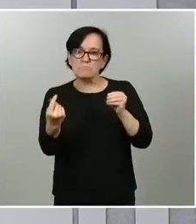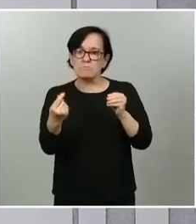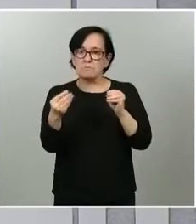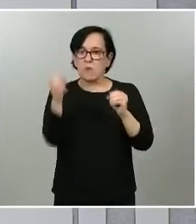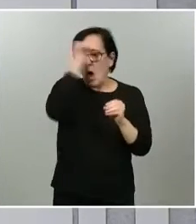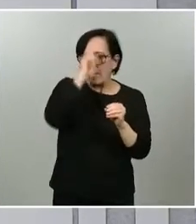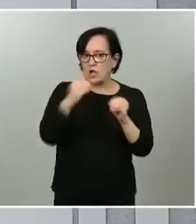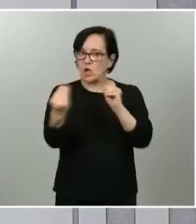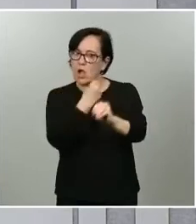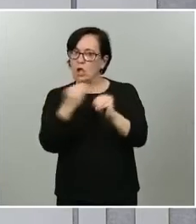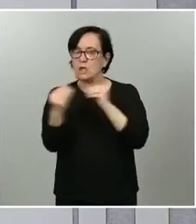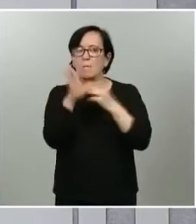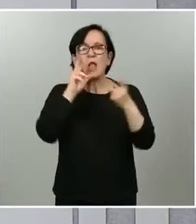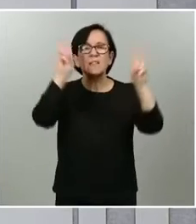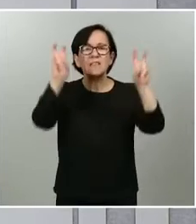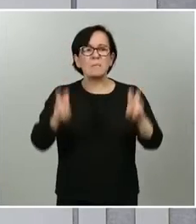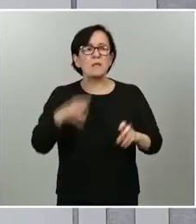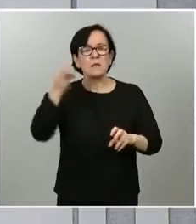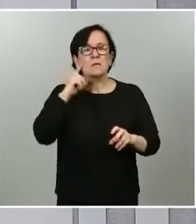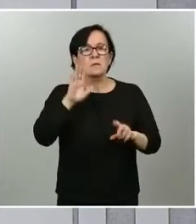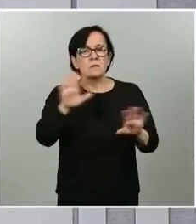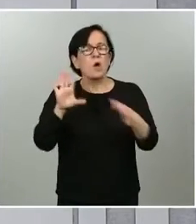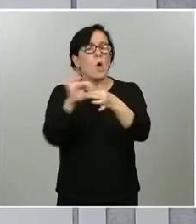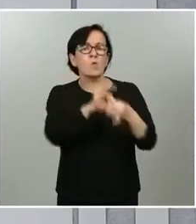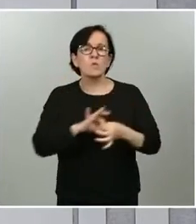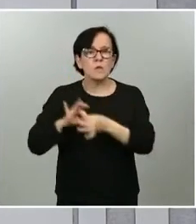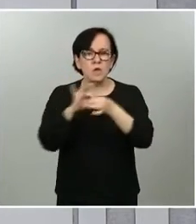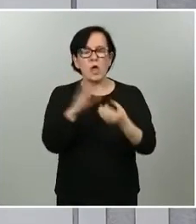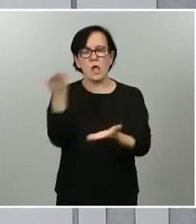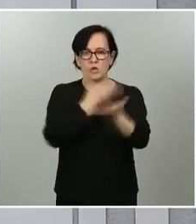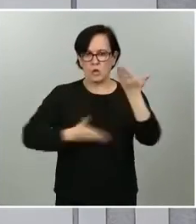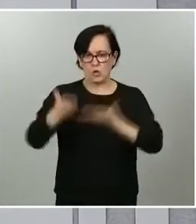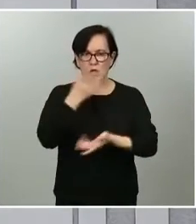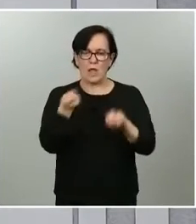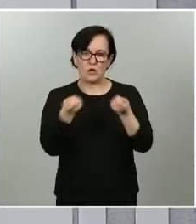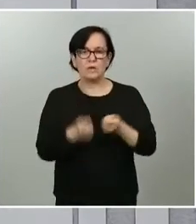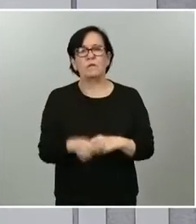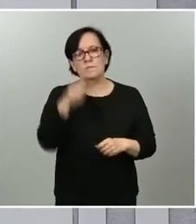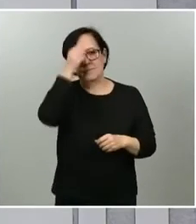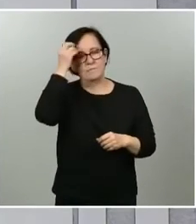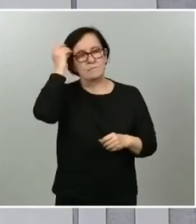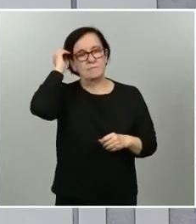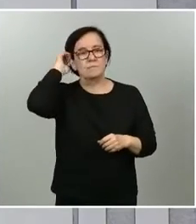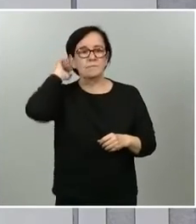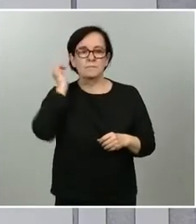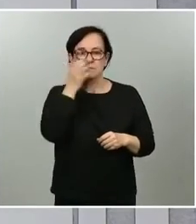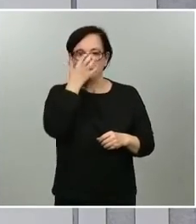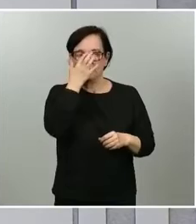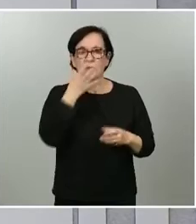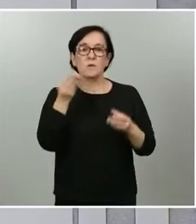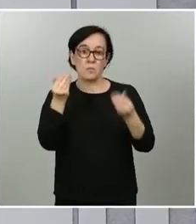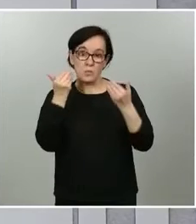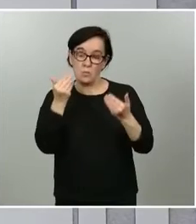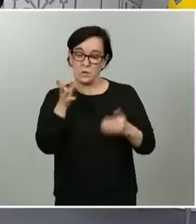las cuestiones pero siempre desde el llamamiento a la unidad a la cooperación y a la coordinación Muy bien muchas gracias Víctor por